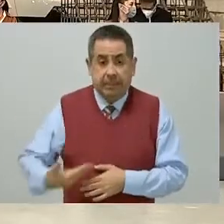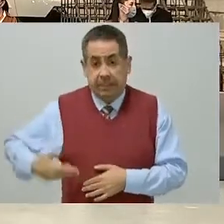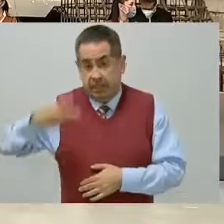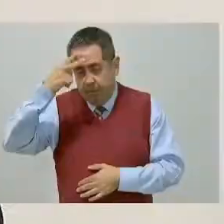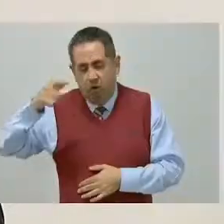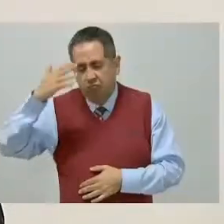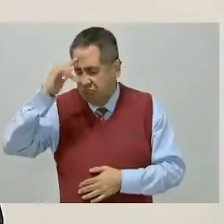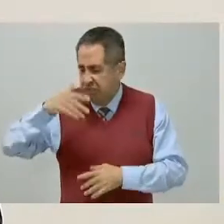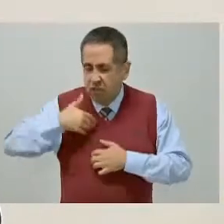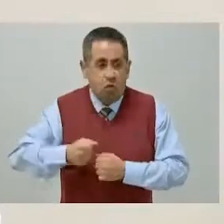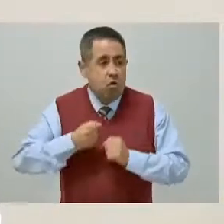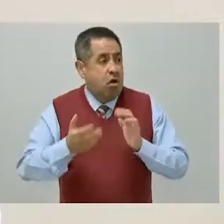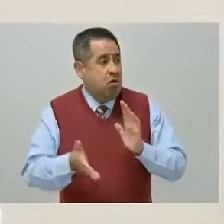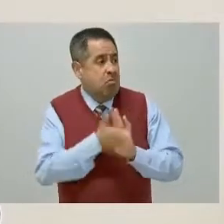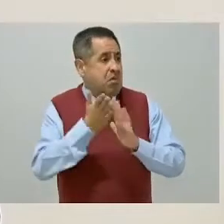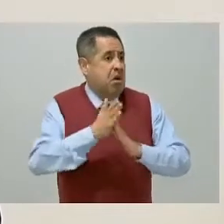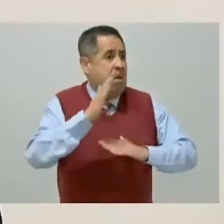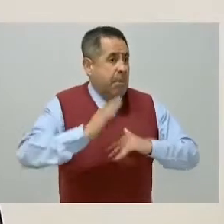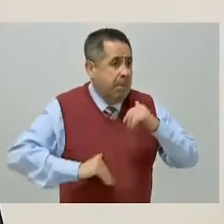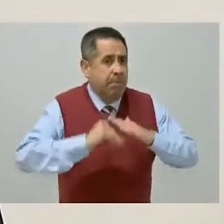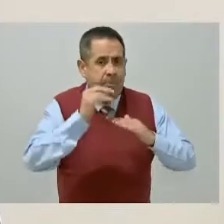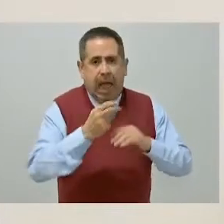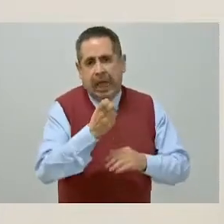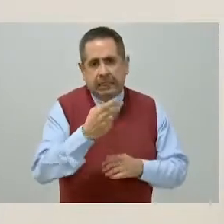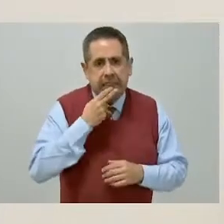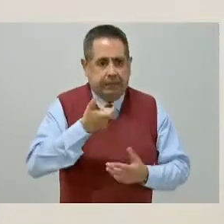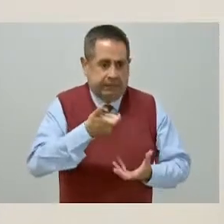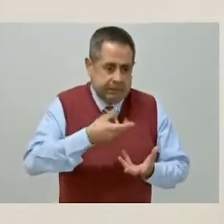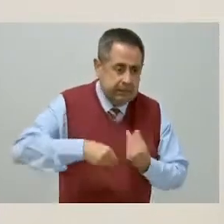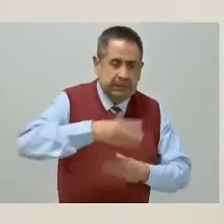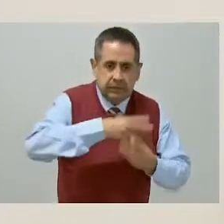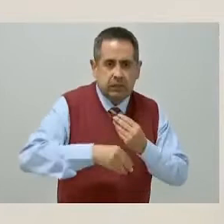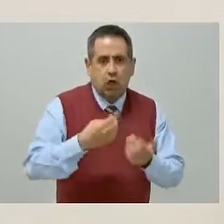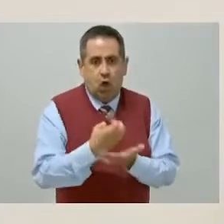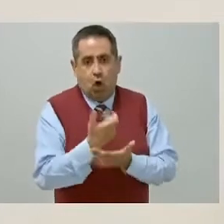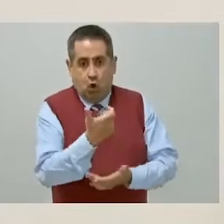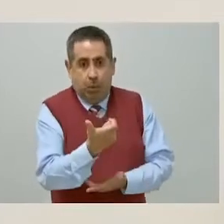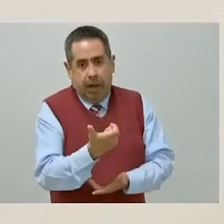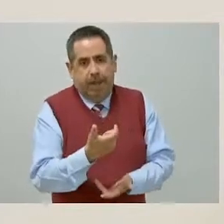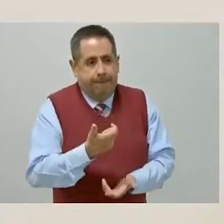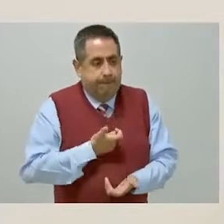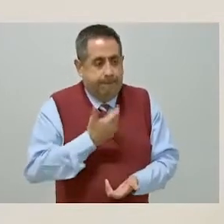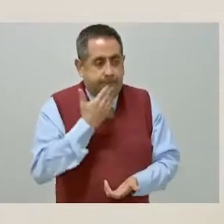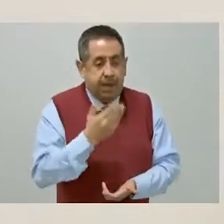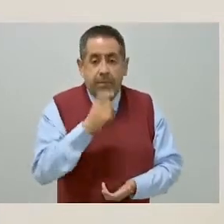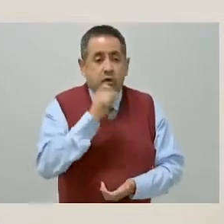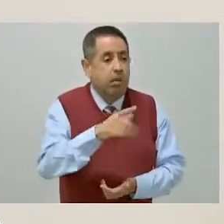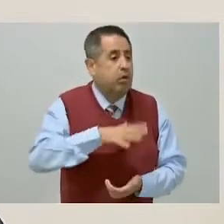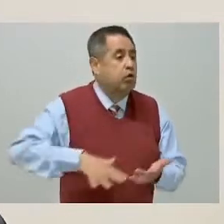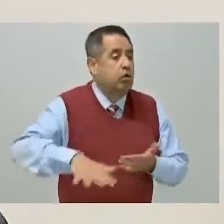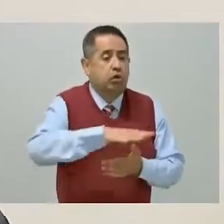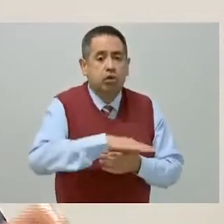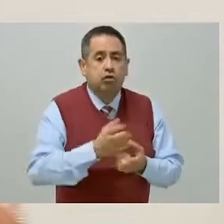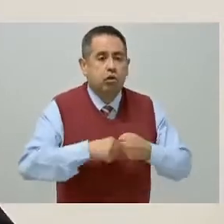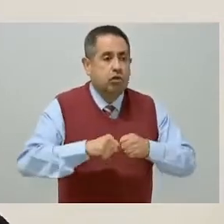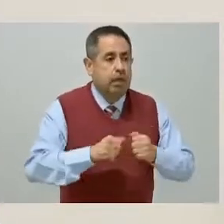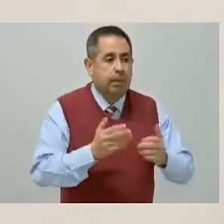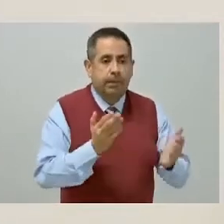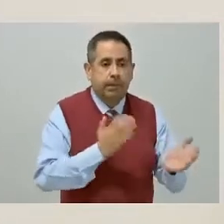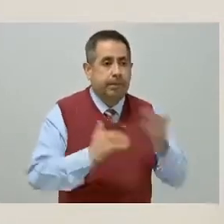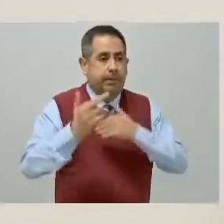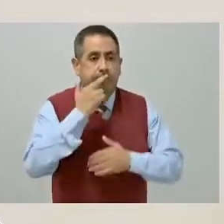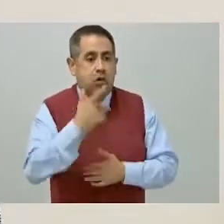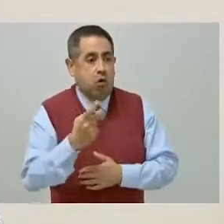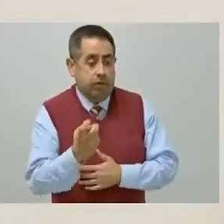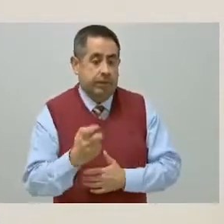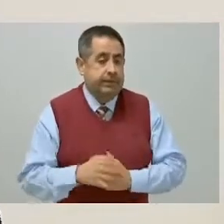infraestructura, además de generar desarrollo económico, promueve el desarrollo social. Para